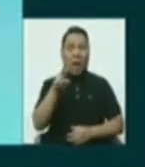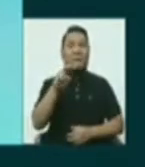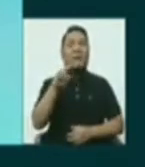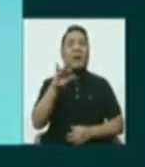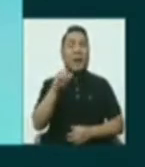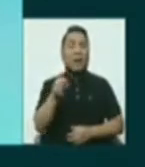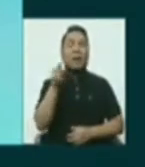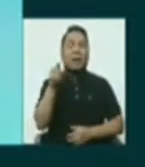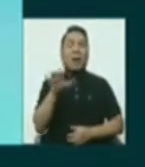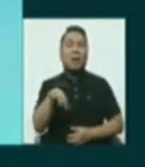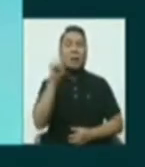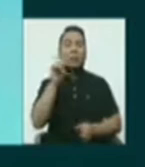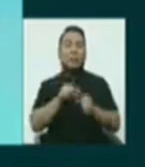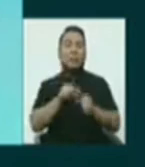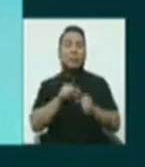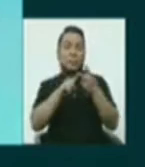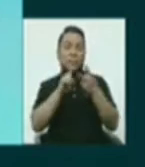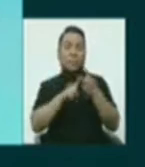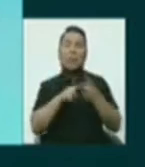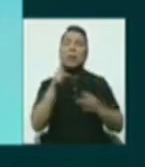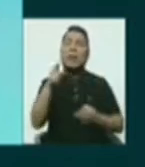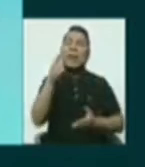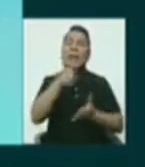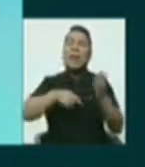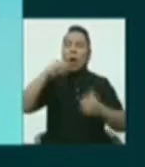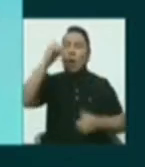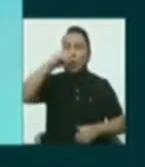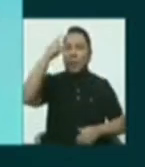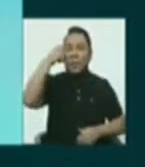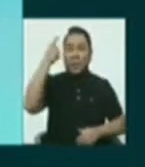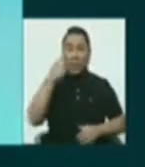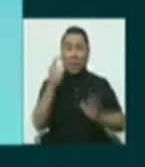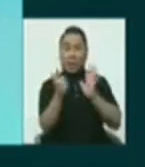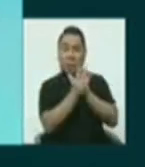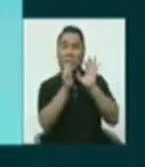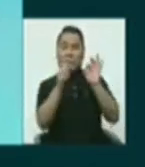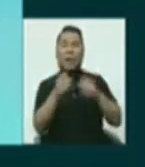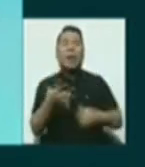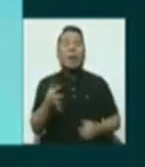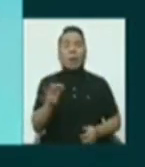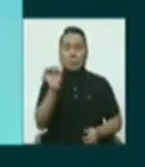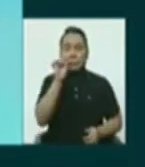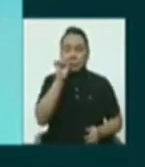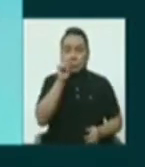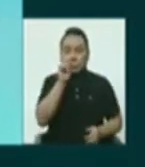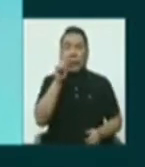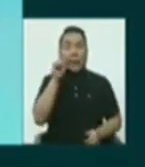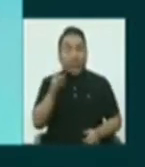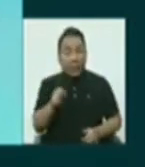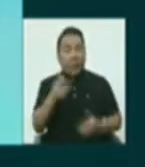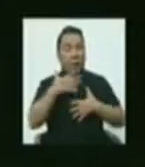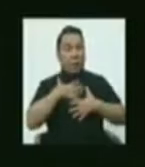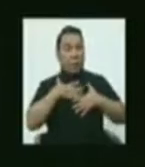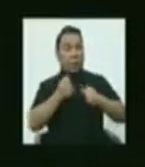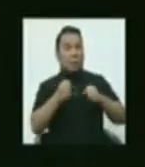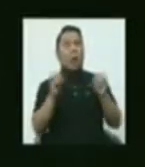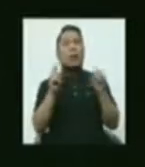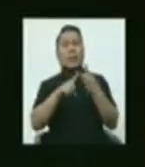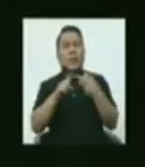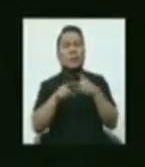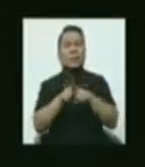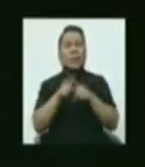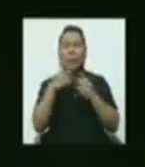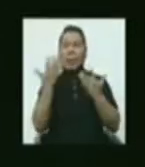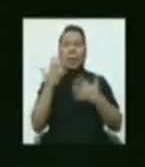La Rosa, ha escogido, ¿qué opina de la legalización de la marihuana con fines medicinales y recreativos? Tiene usted dos